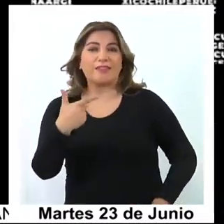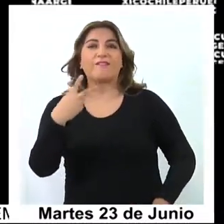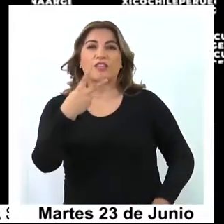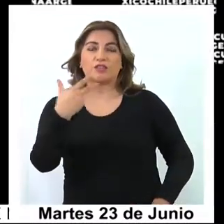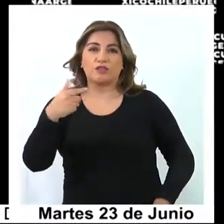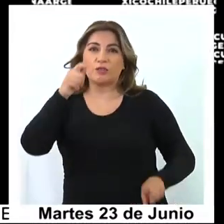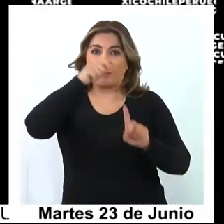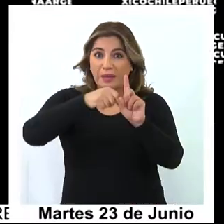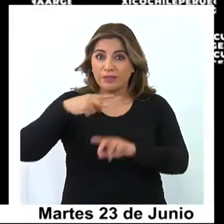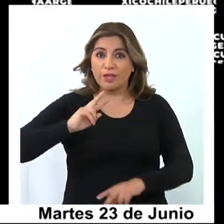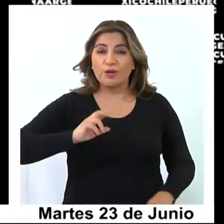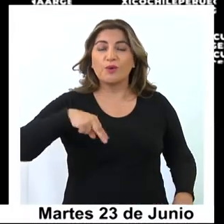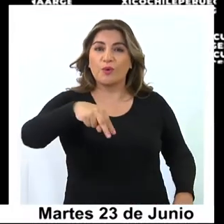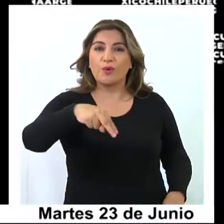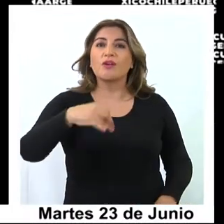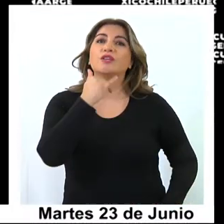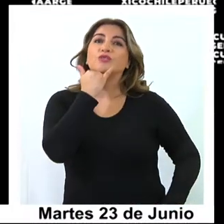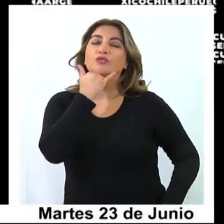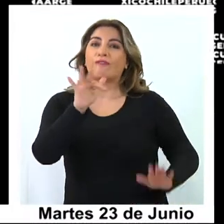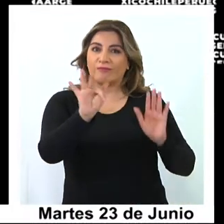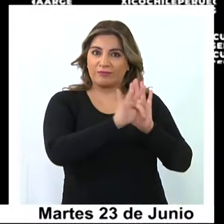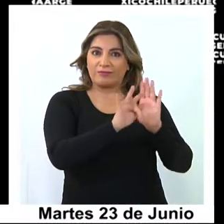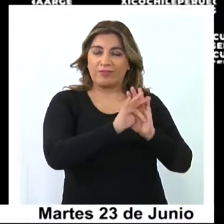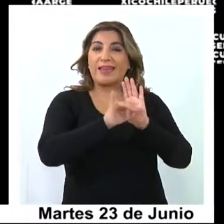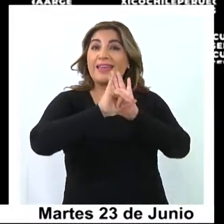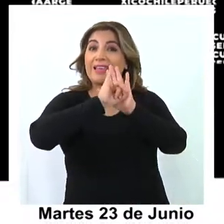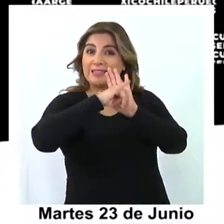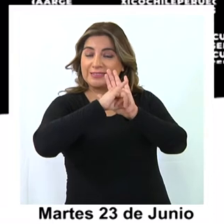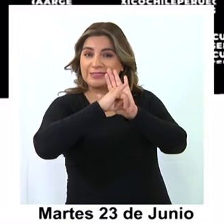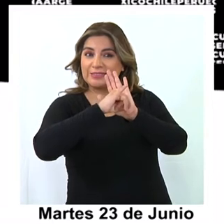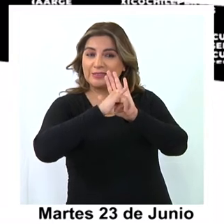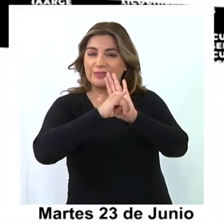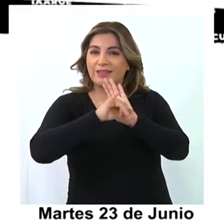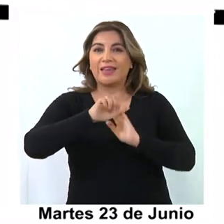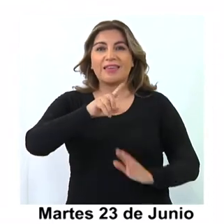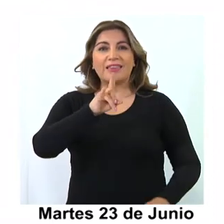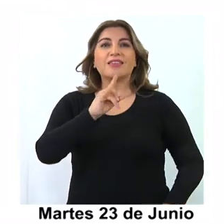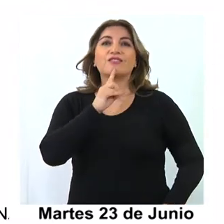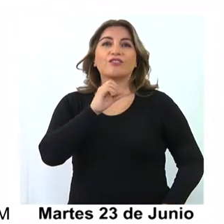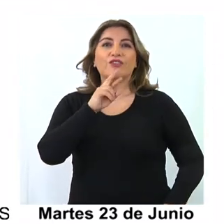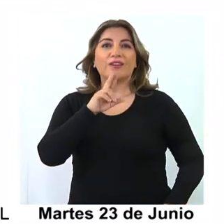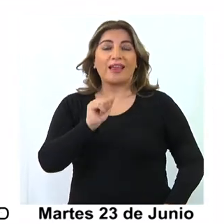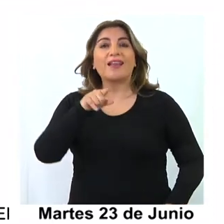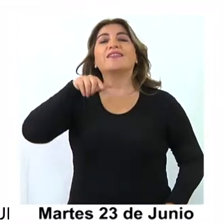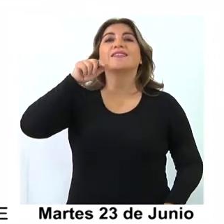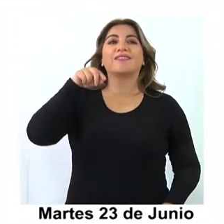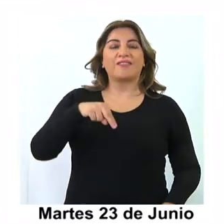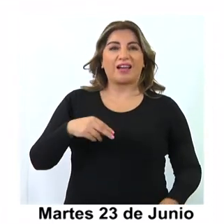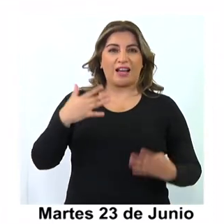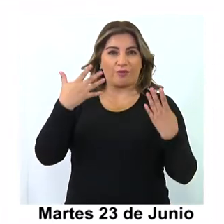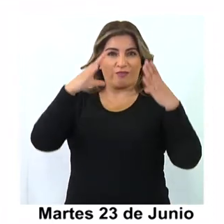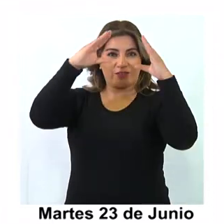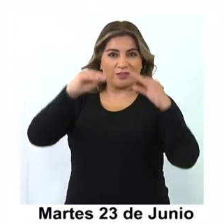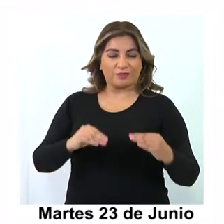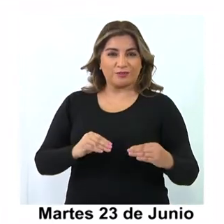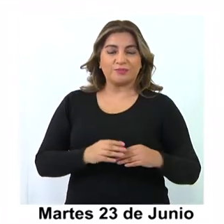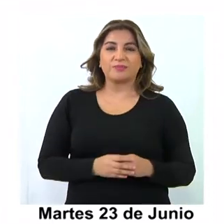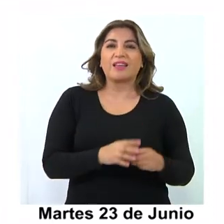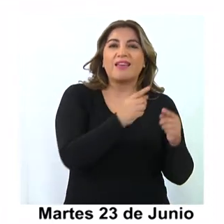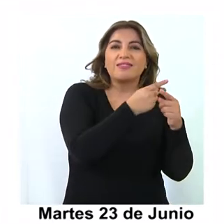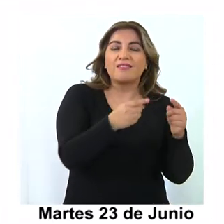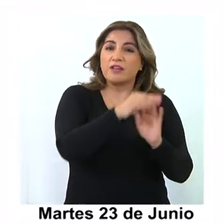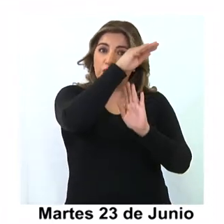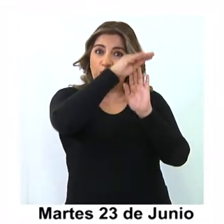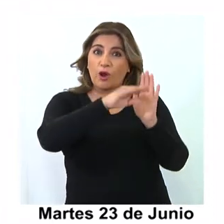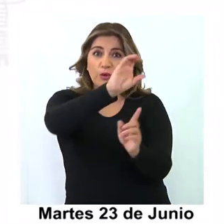de junio a través de YouTube, Facebook e Instagram de la editorial Navaja a partir de las 21 horas. Variedad de